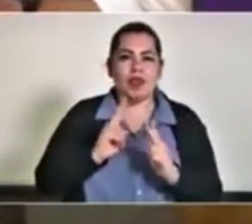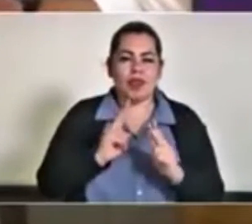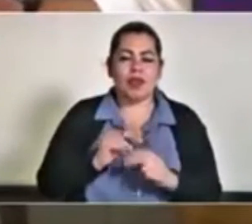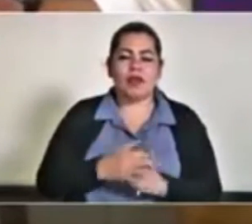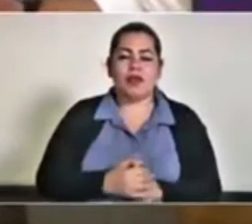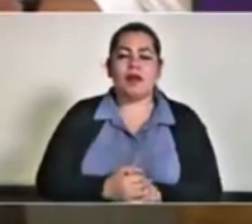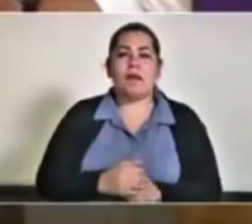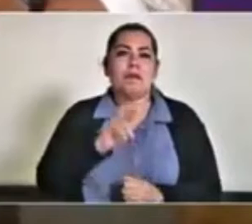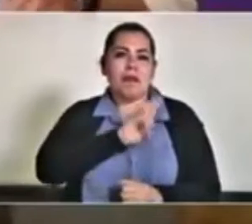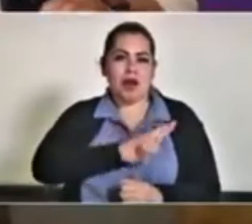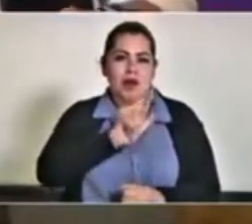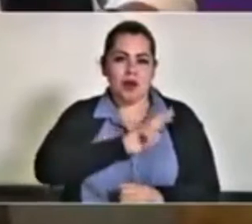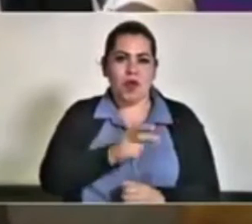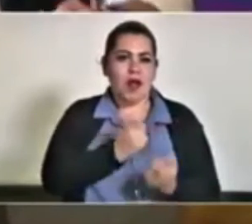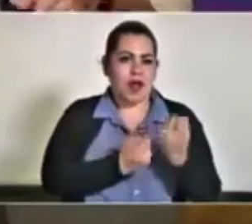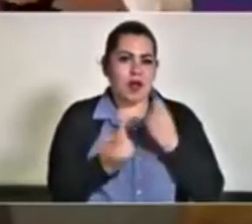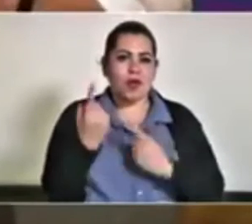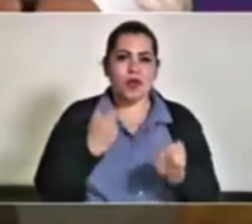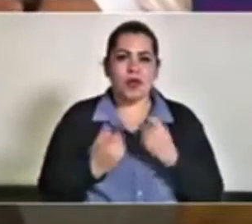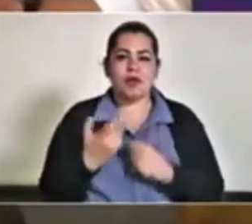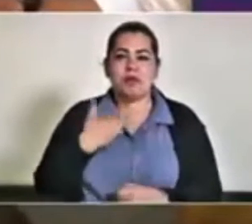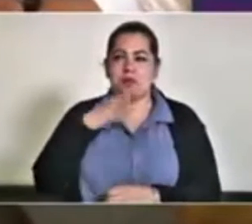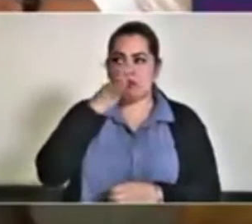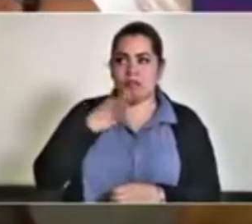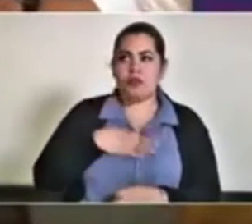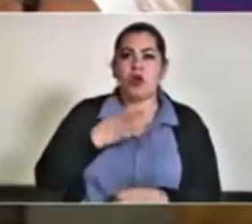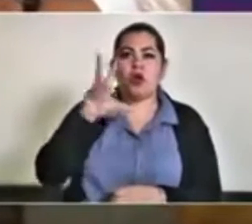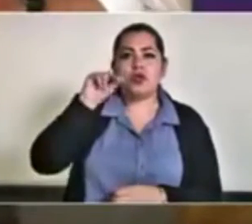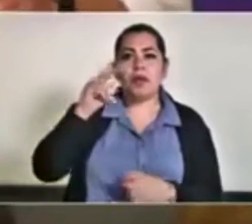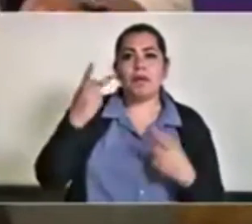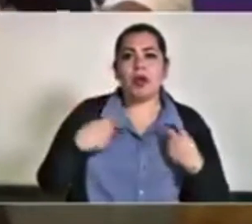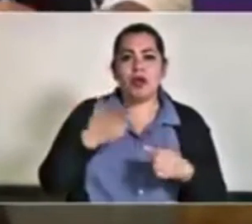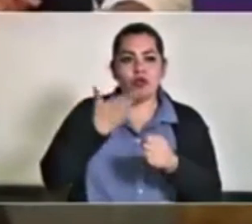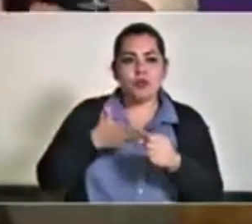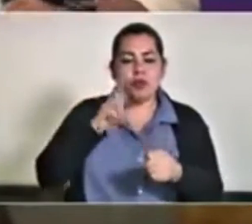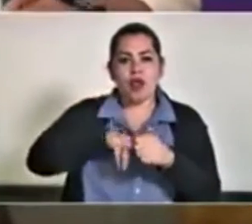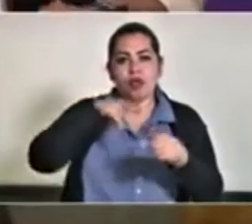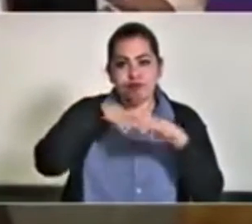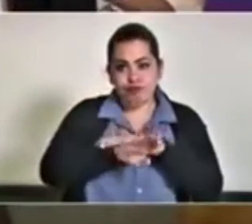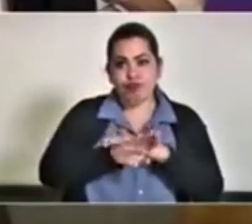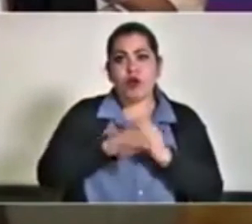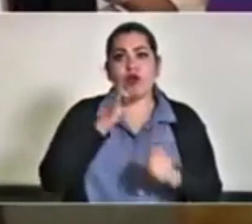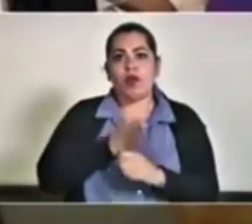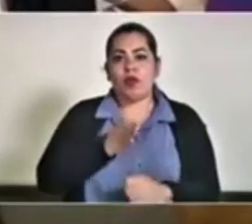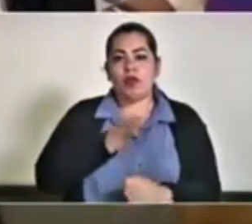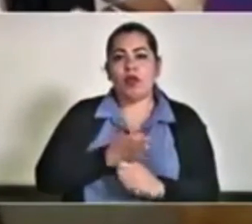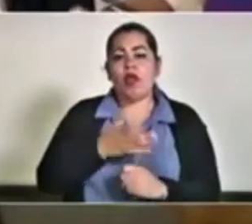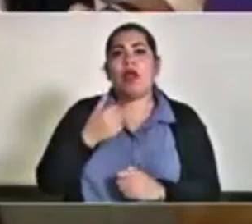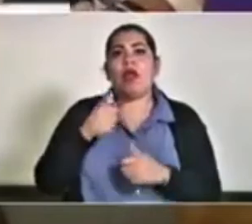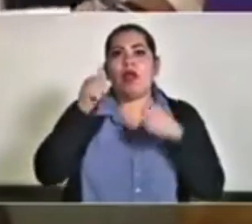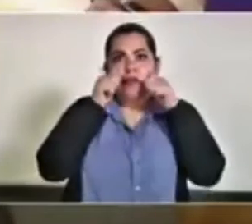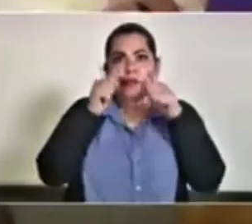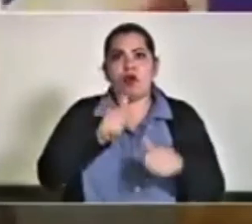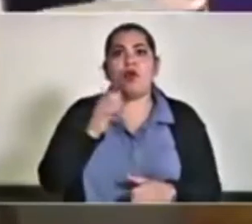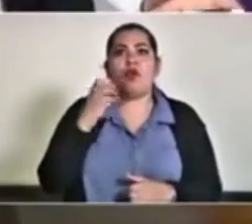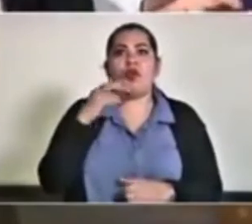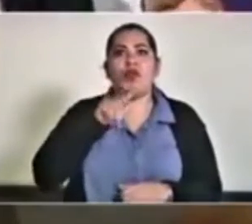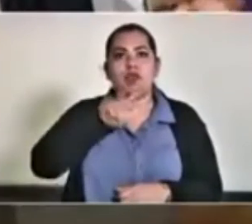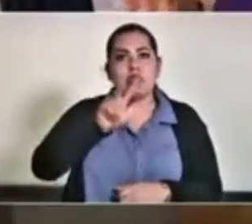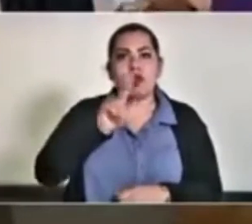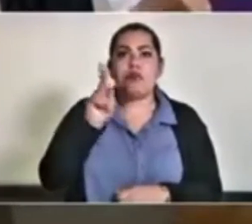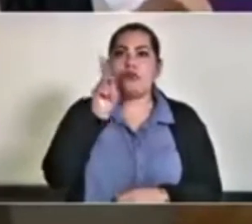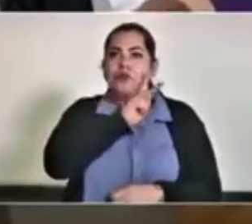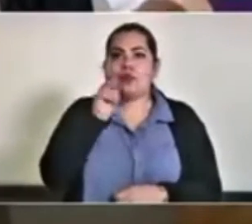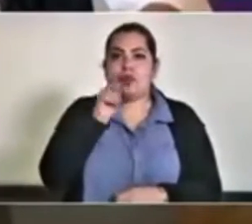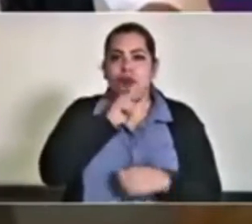privadas, los hospitales privados, nos reportan 80 hospitalizados y se están ocupando 18